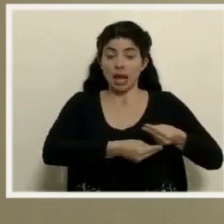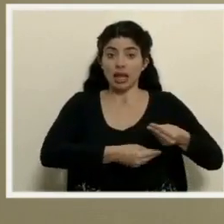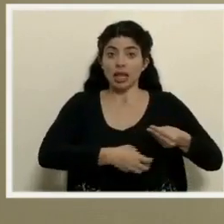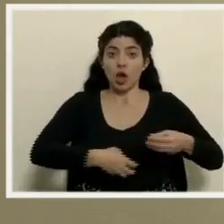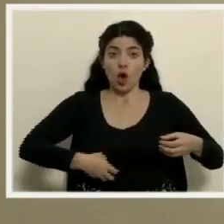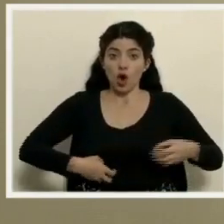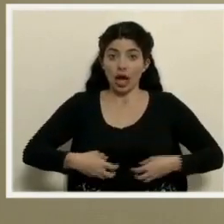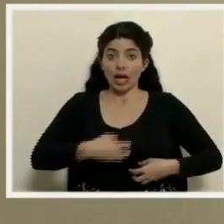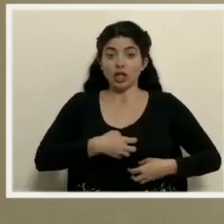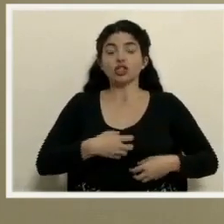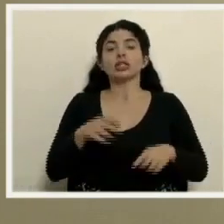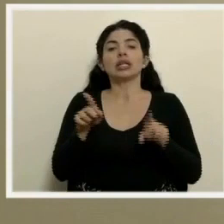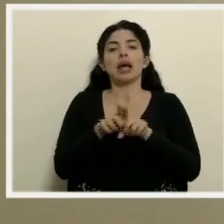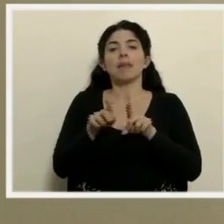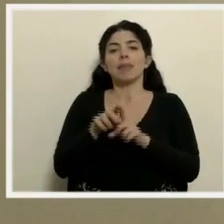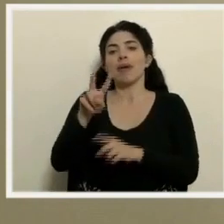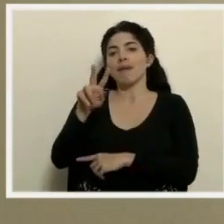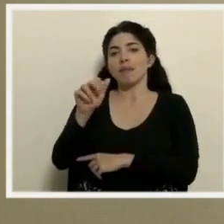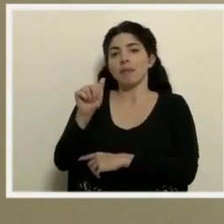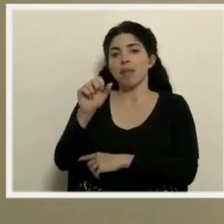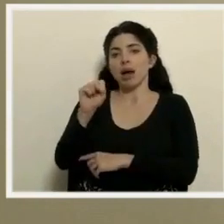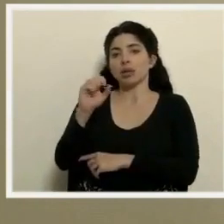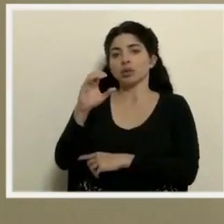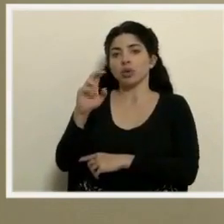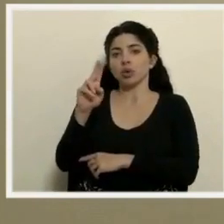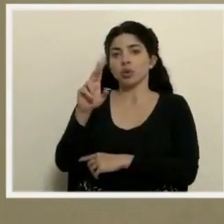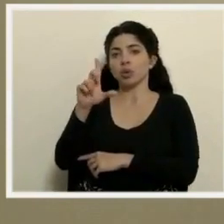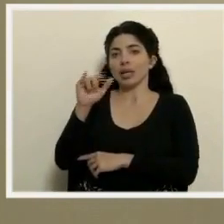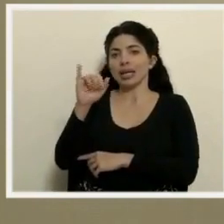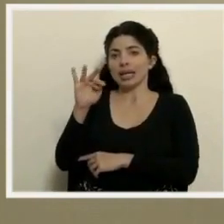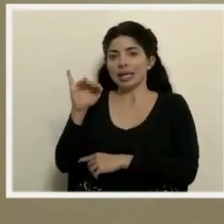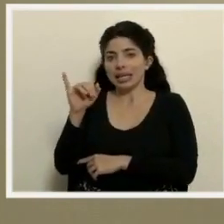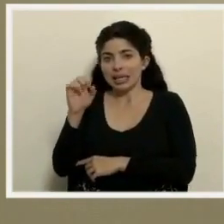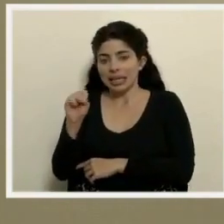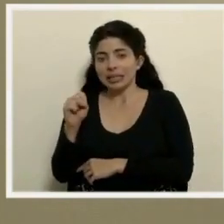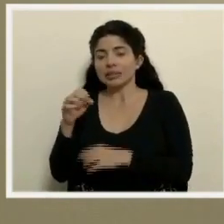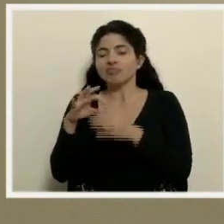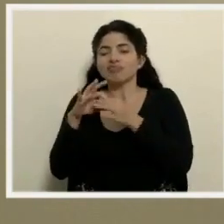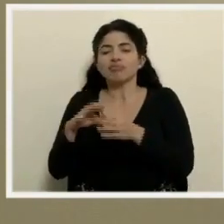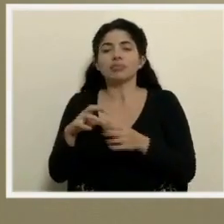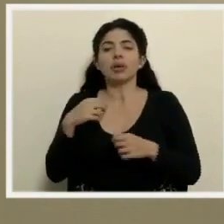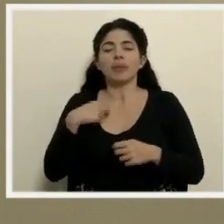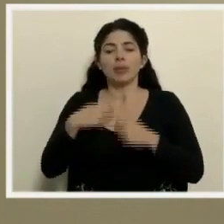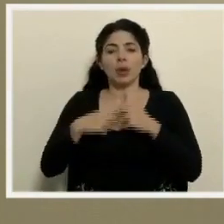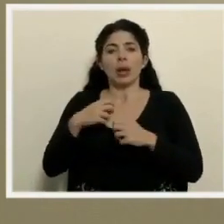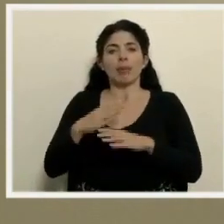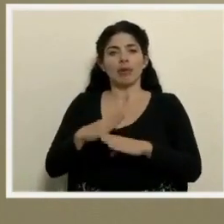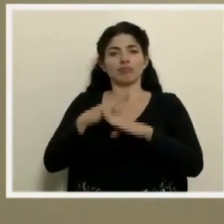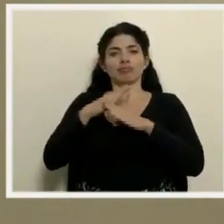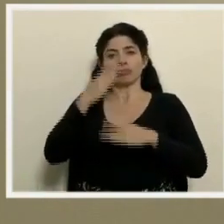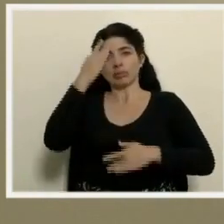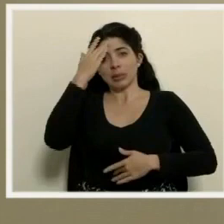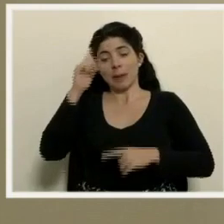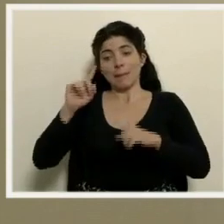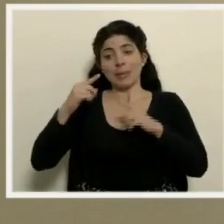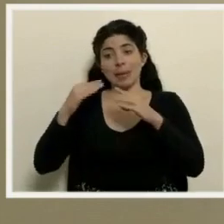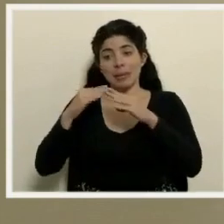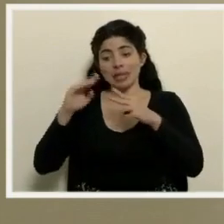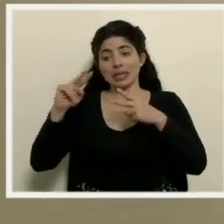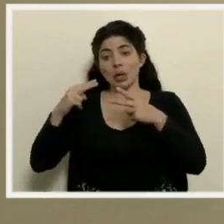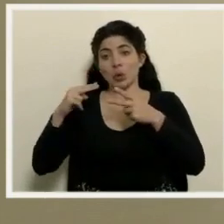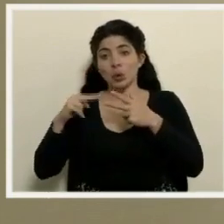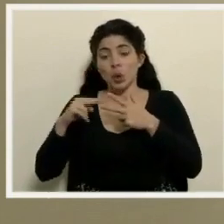también vasculitis y otros trastornos con asociados a inmunodeficiencias primarias, secundarias o autoinmunes